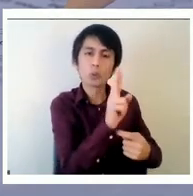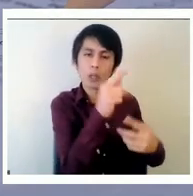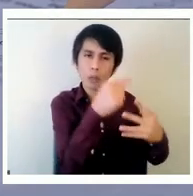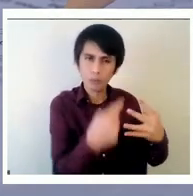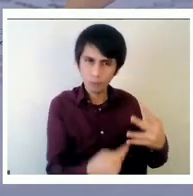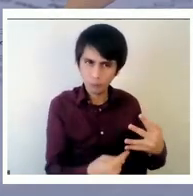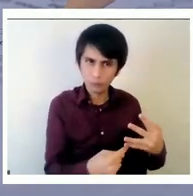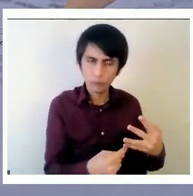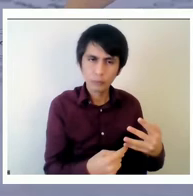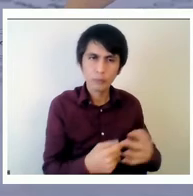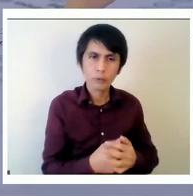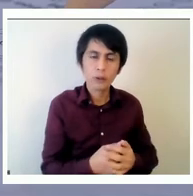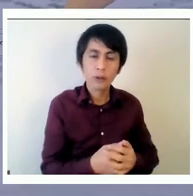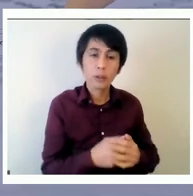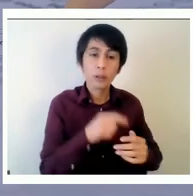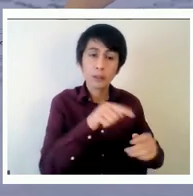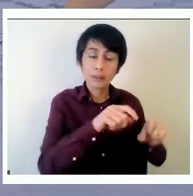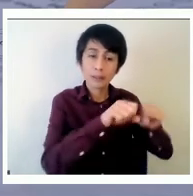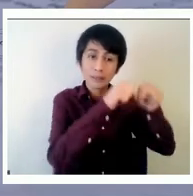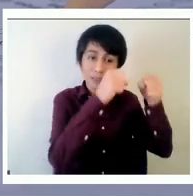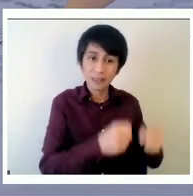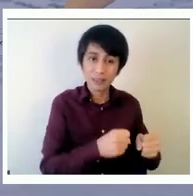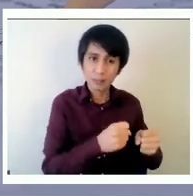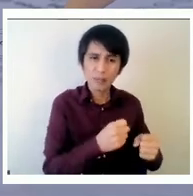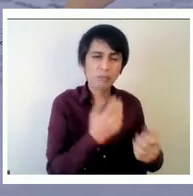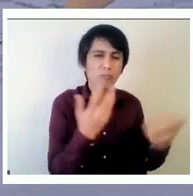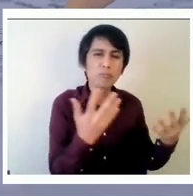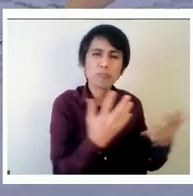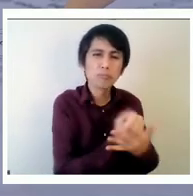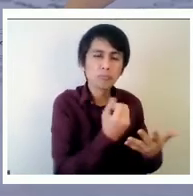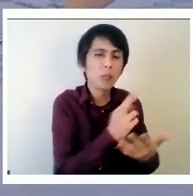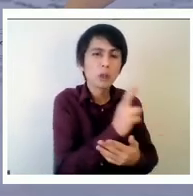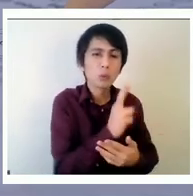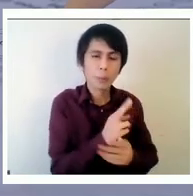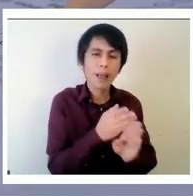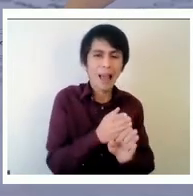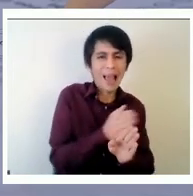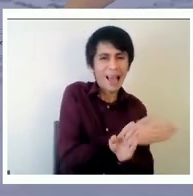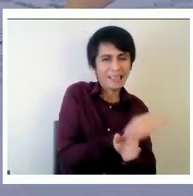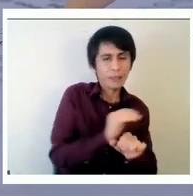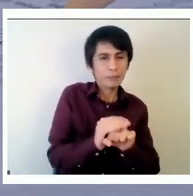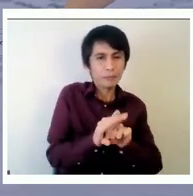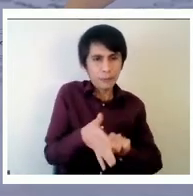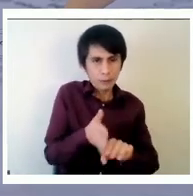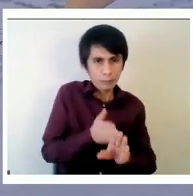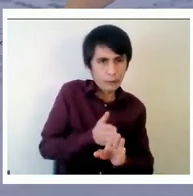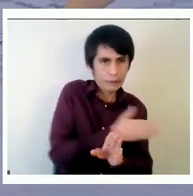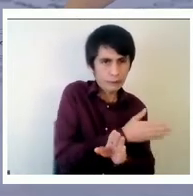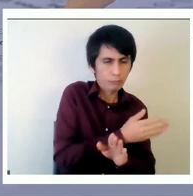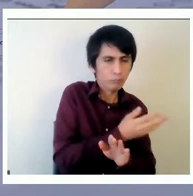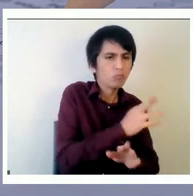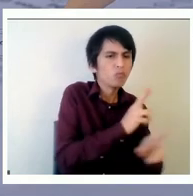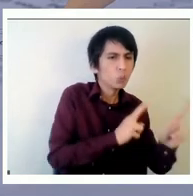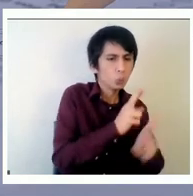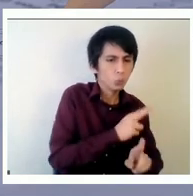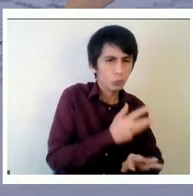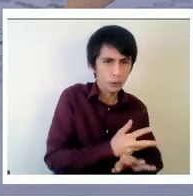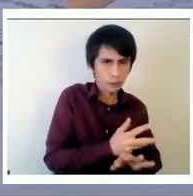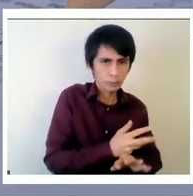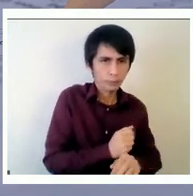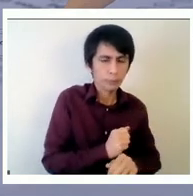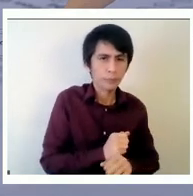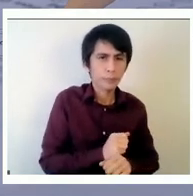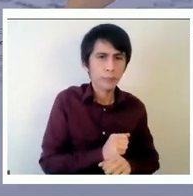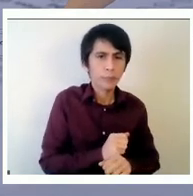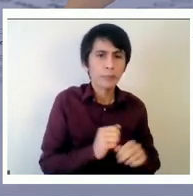sistema hasta hasta pre-pandemia digamos previo a o a los desórdenes sociales